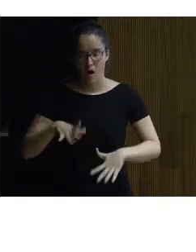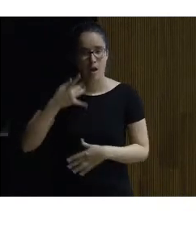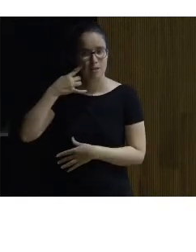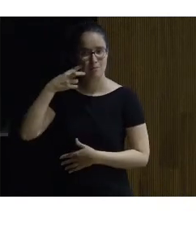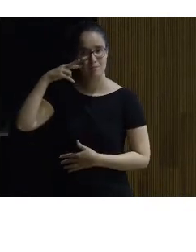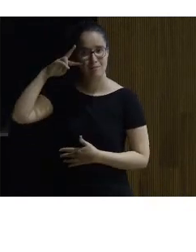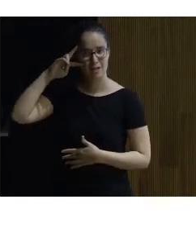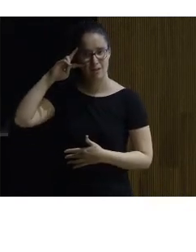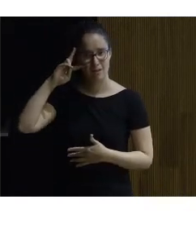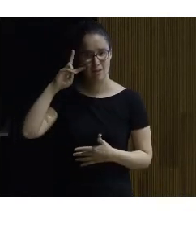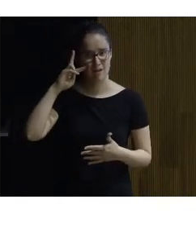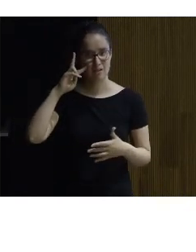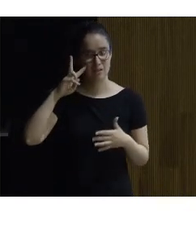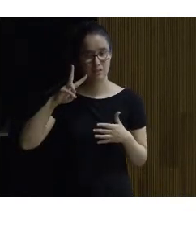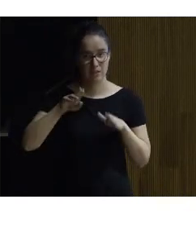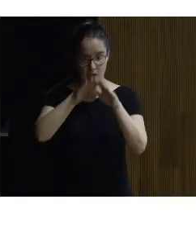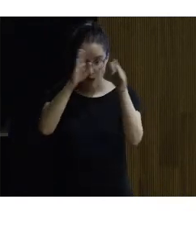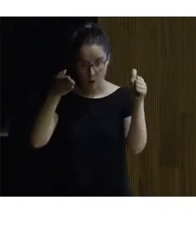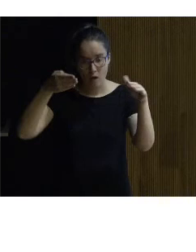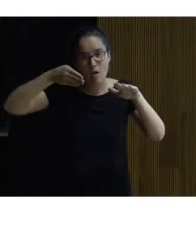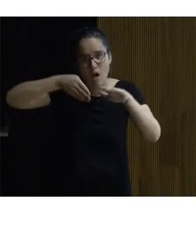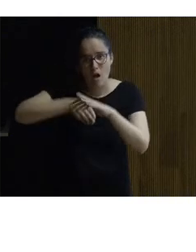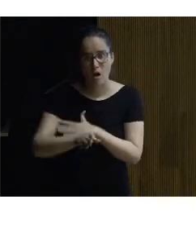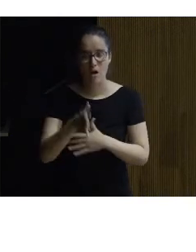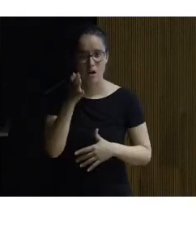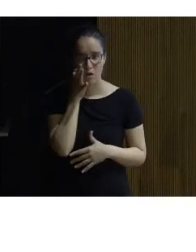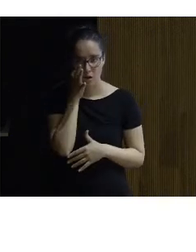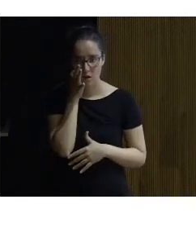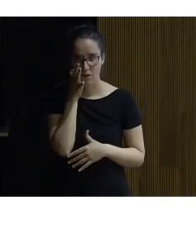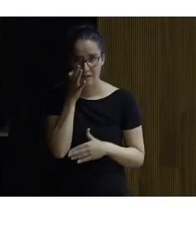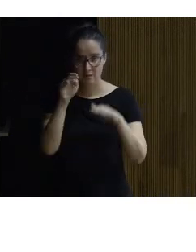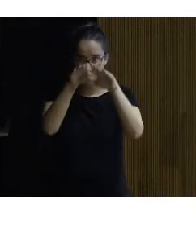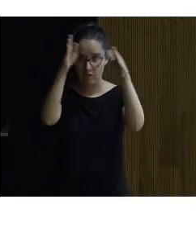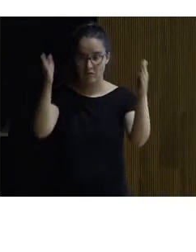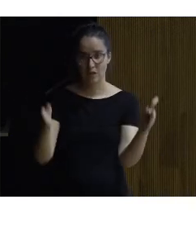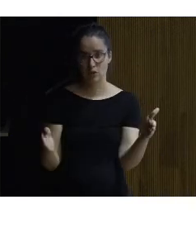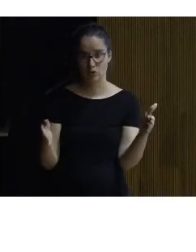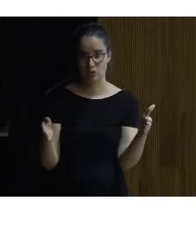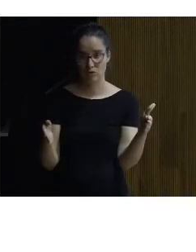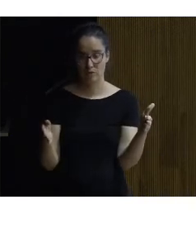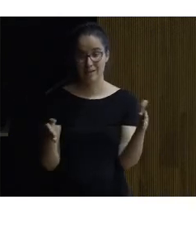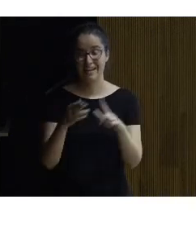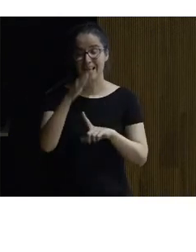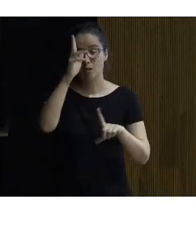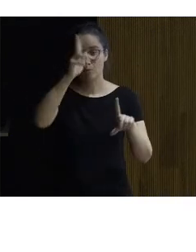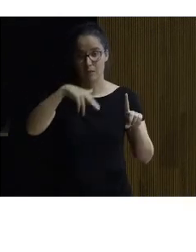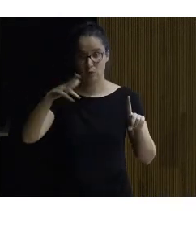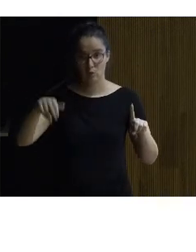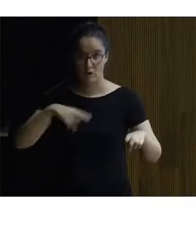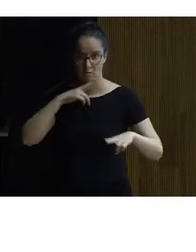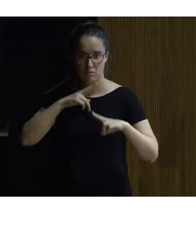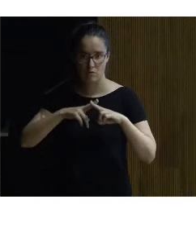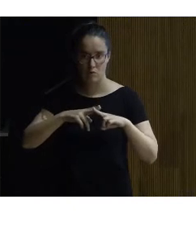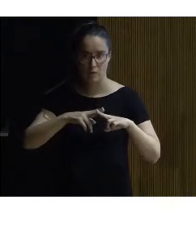experiencia de estar bajo ese techo recreado las pinturas es lo que se llama la sala de